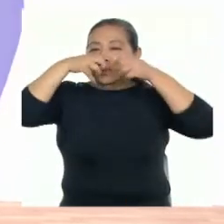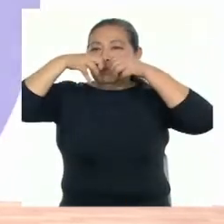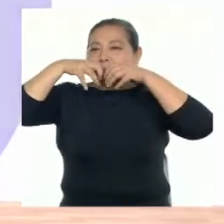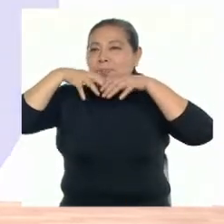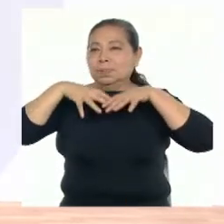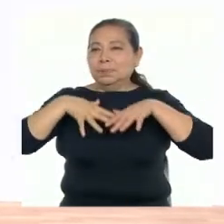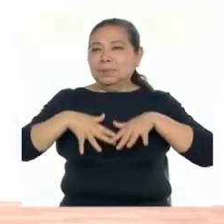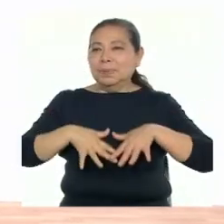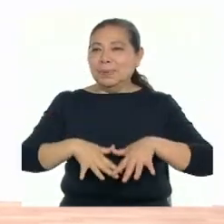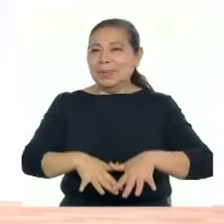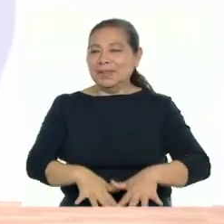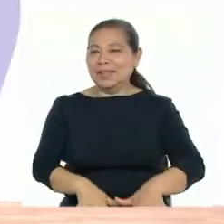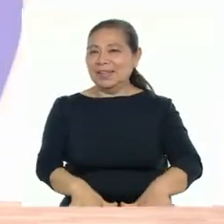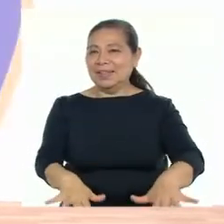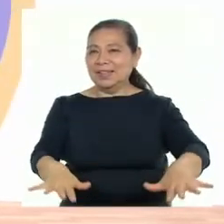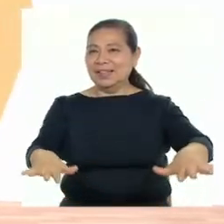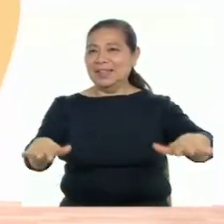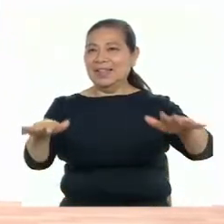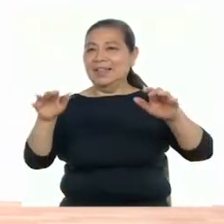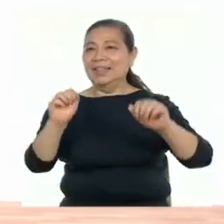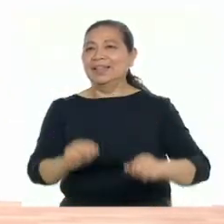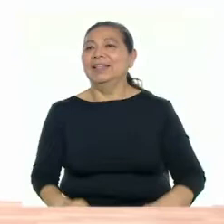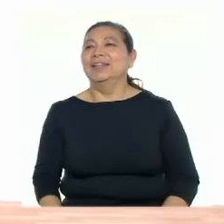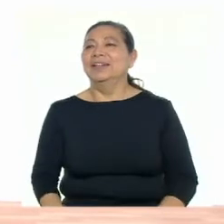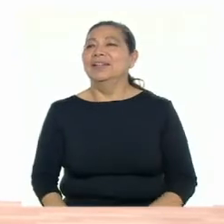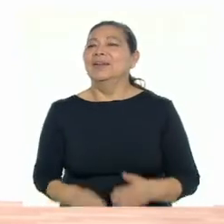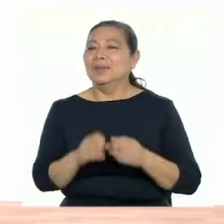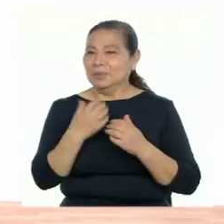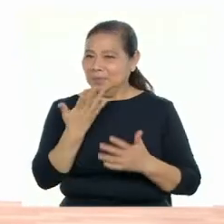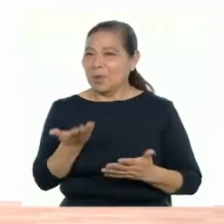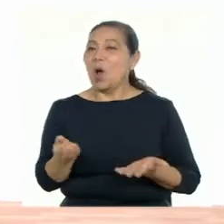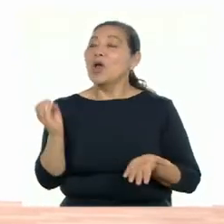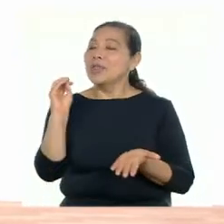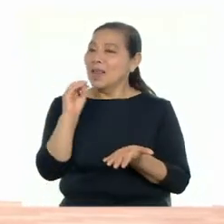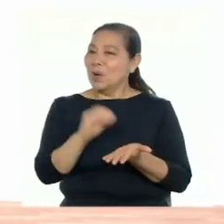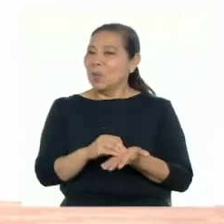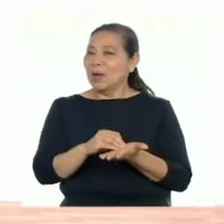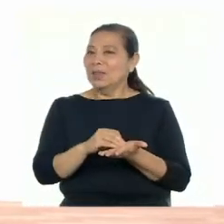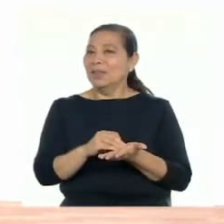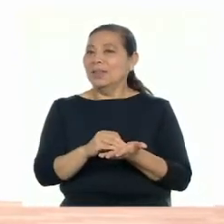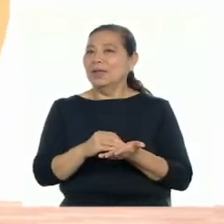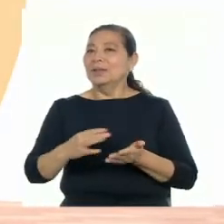¡Inhalamos! ¡Y exhalamos! ¡Volvemos!